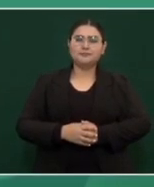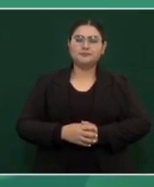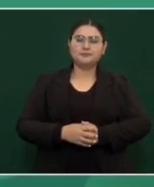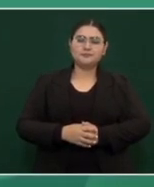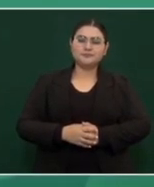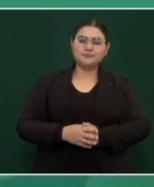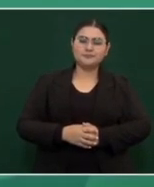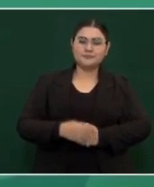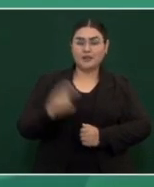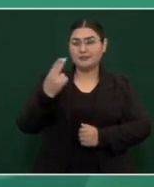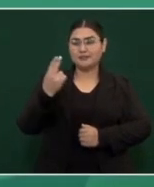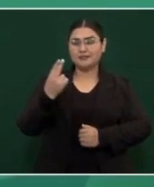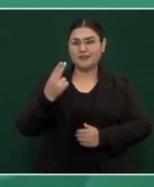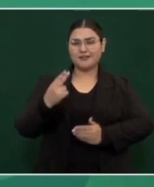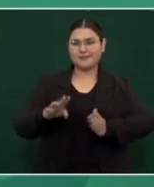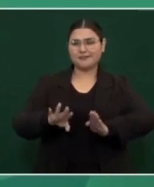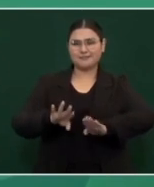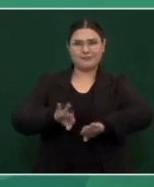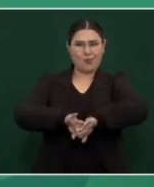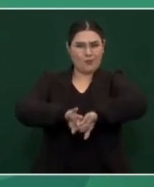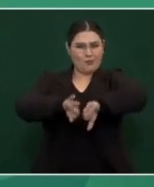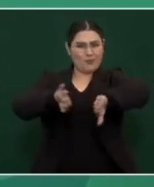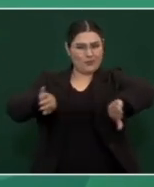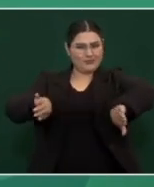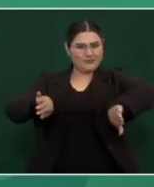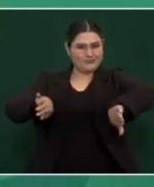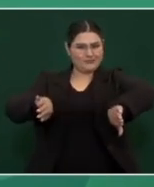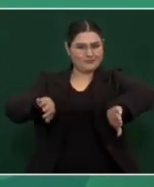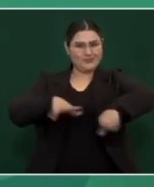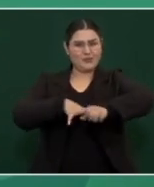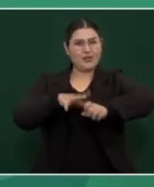Lo opuesto a los que se van,